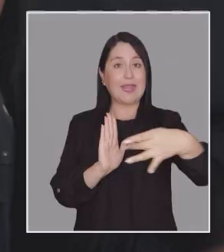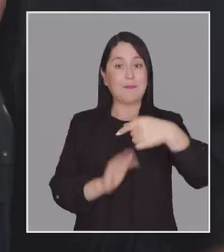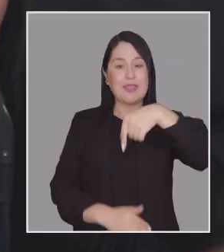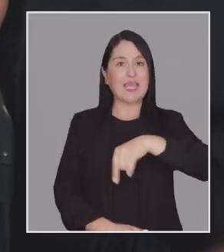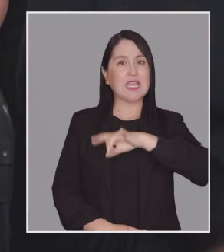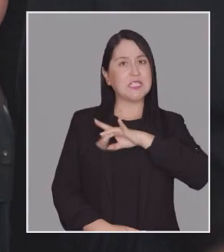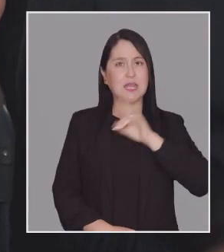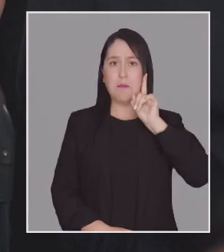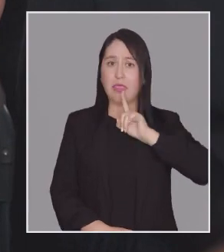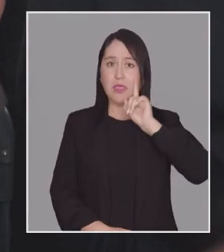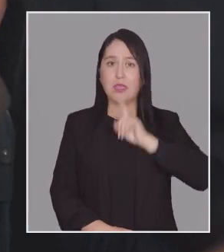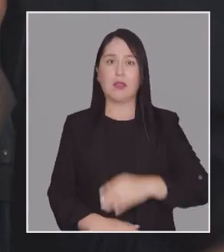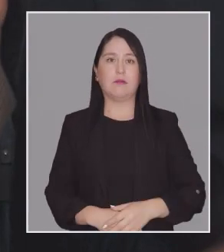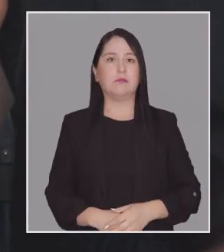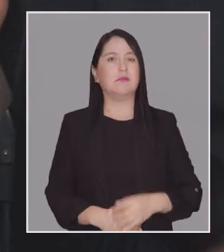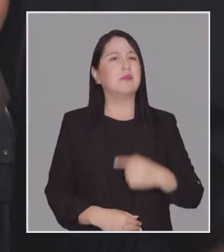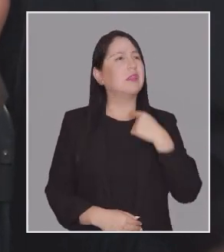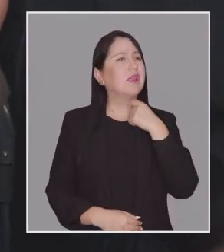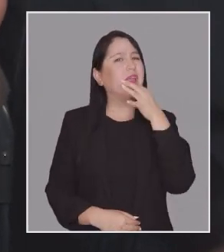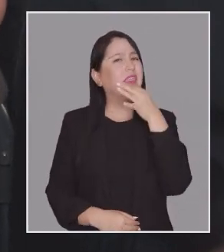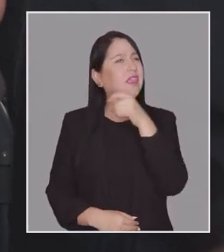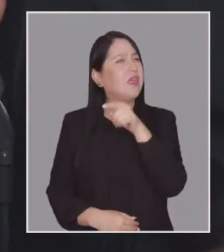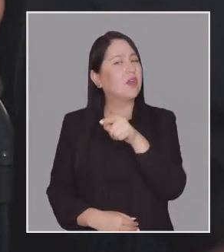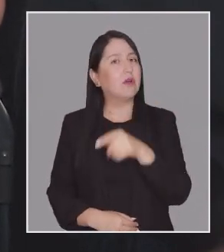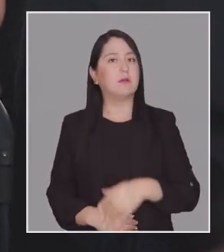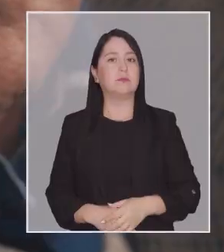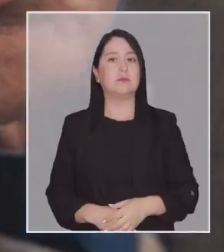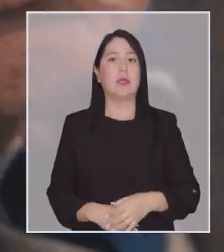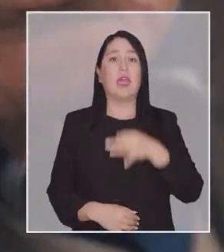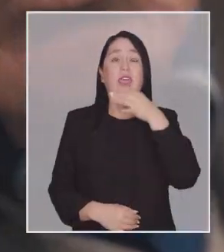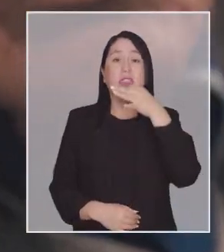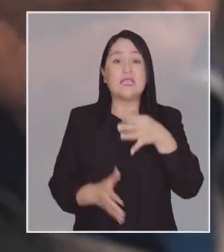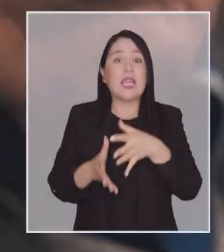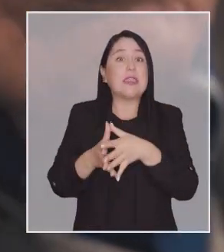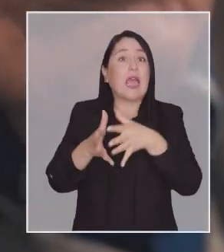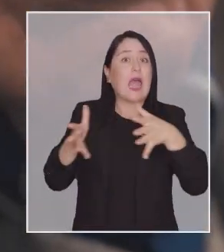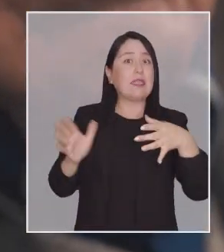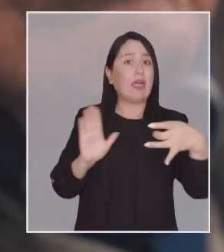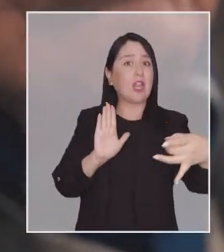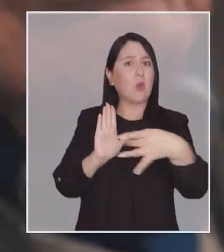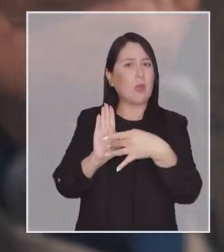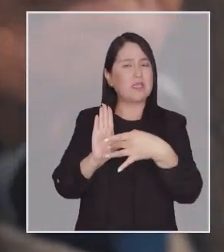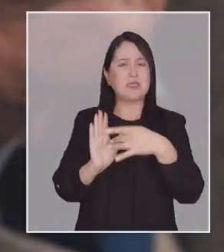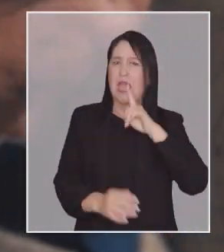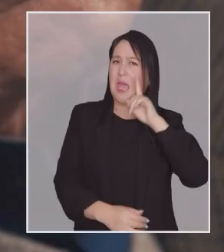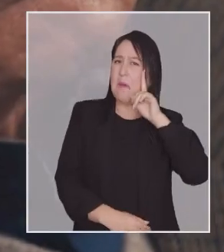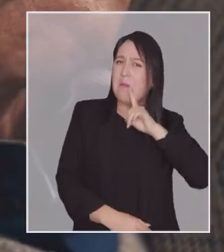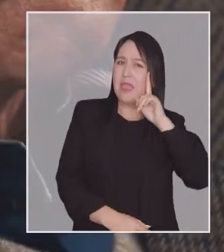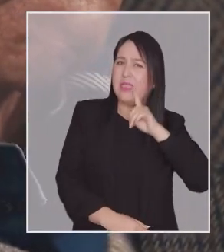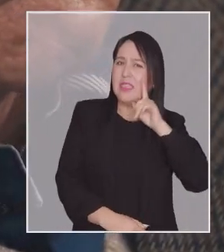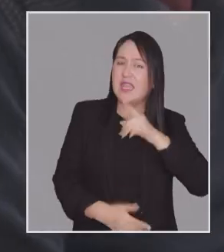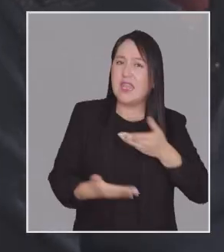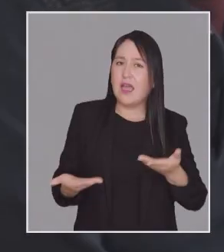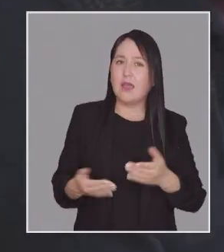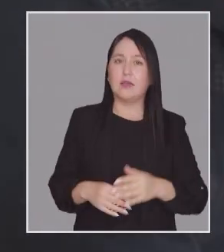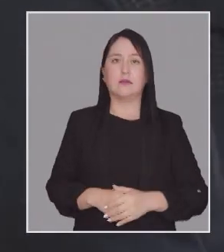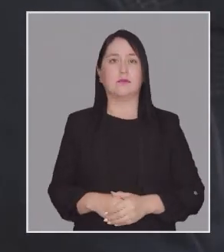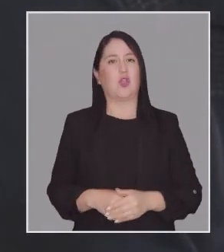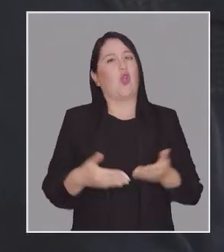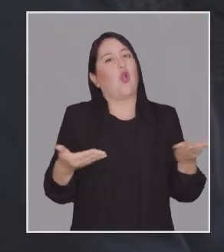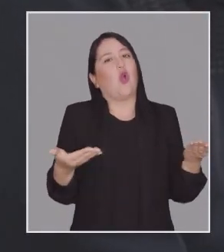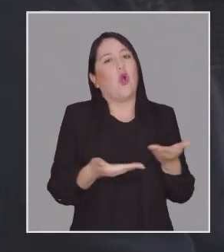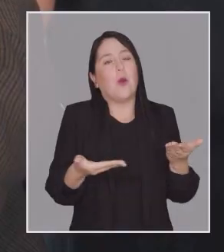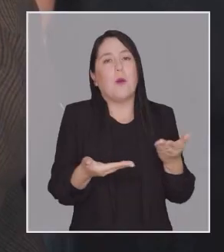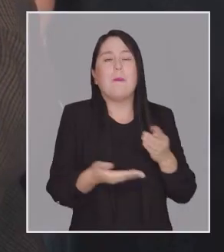los crímenes en Chile. Es lo que dijo. Dicen que tanta delincuencia es pura mentira.